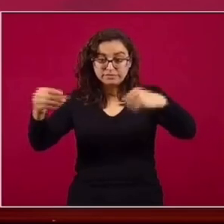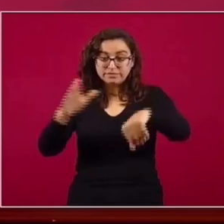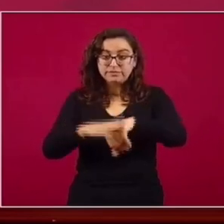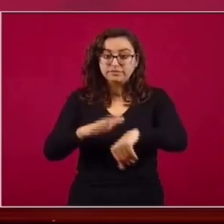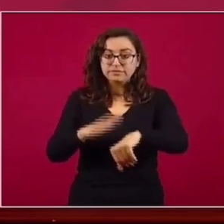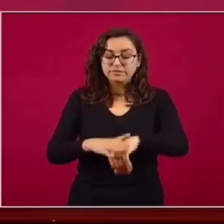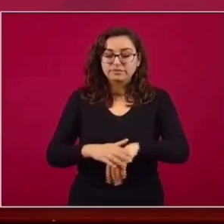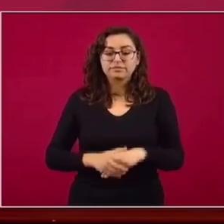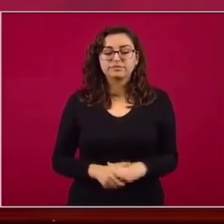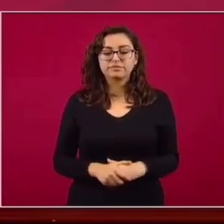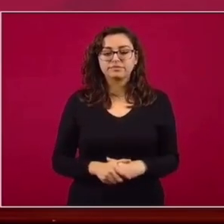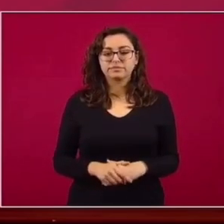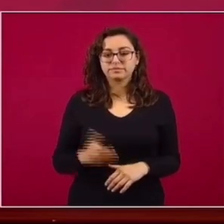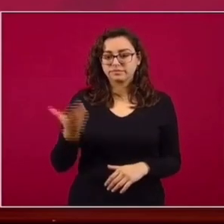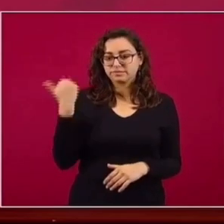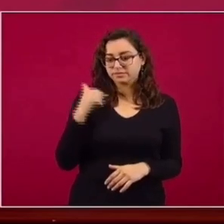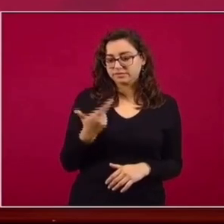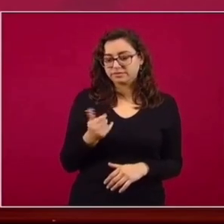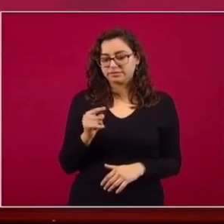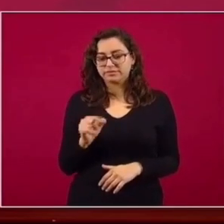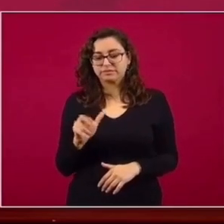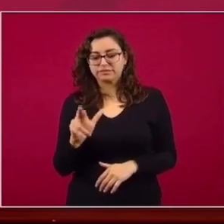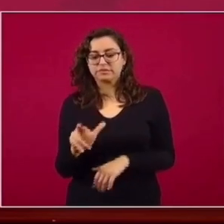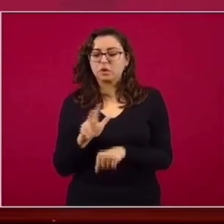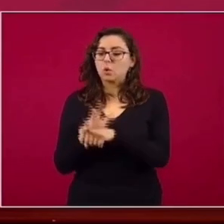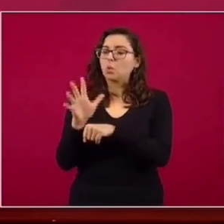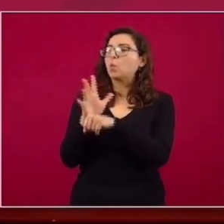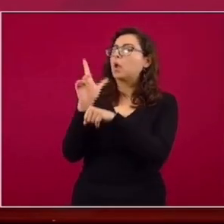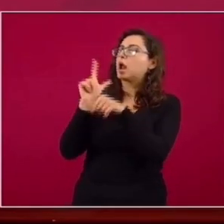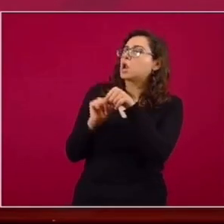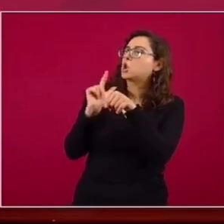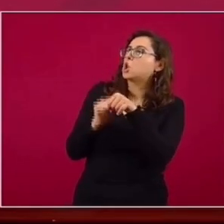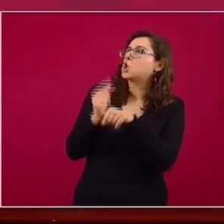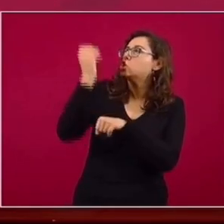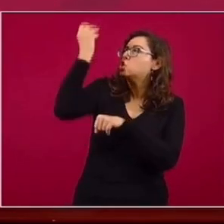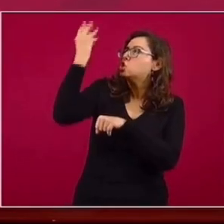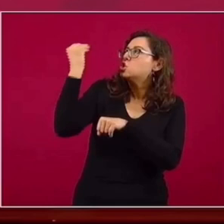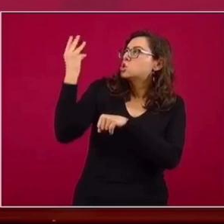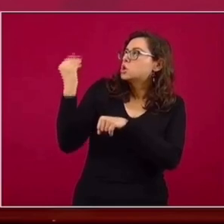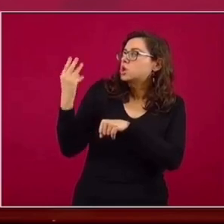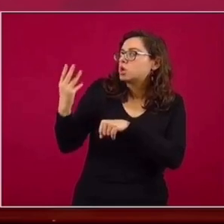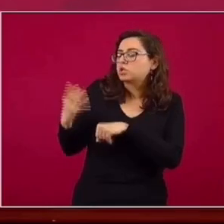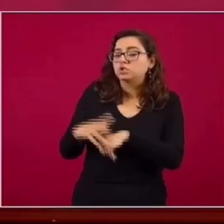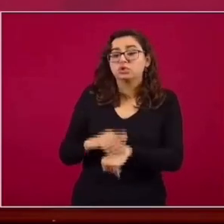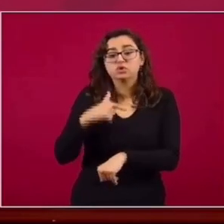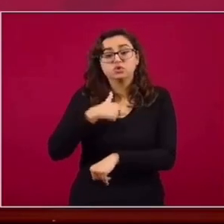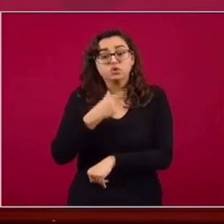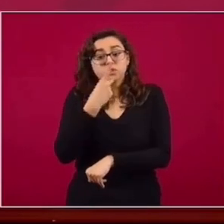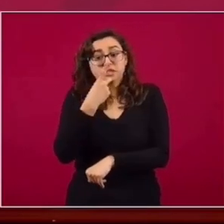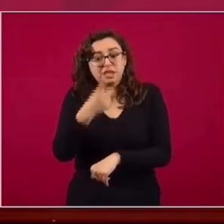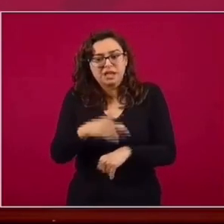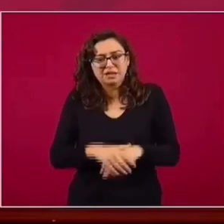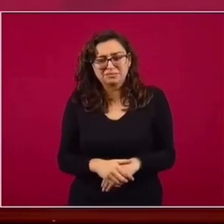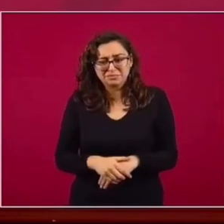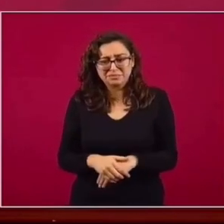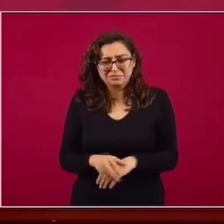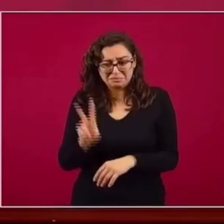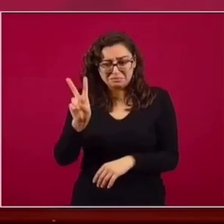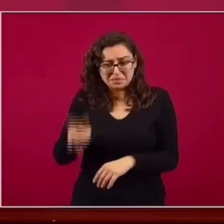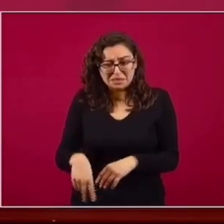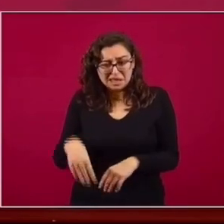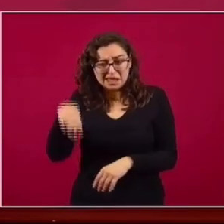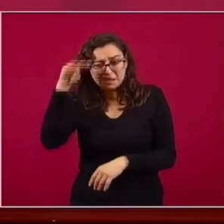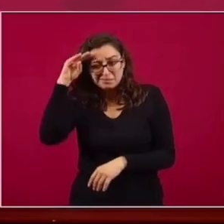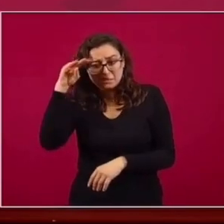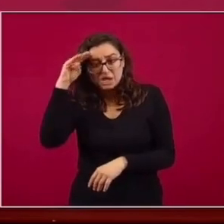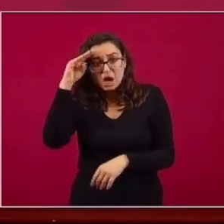Por ahí me preguntaba, Héctor, ¿y eso a qué color del semáforo lo ponemos? Lo que comenté es, es intrascendente pensar